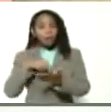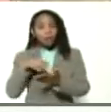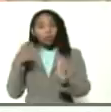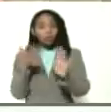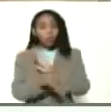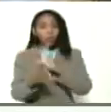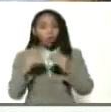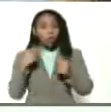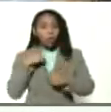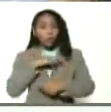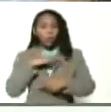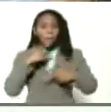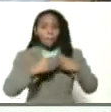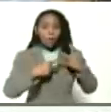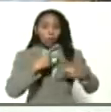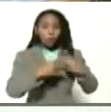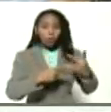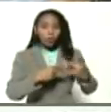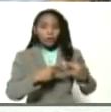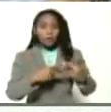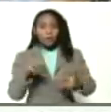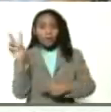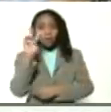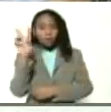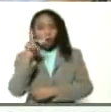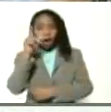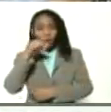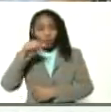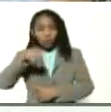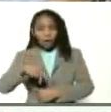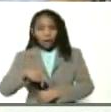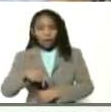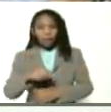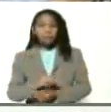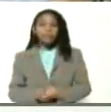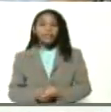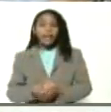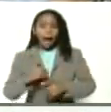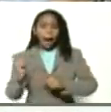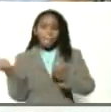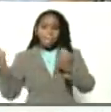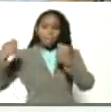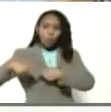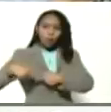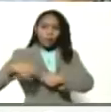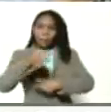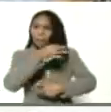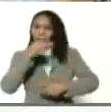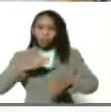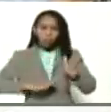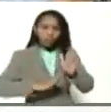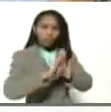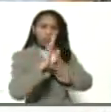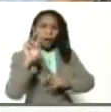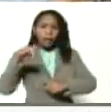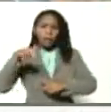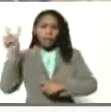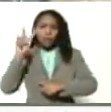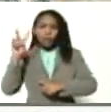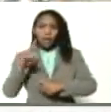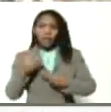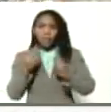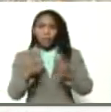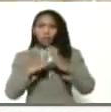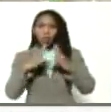todo de nuestros productores los productores venezolanos los productores que apuestan al éxito de Venezuela garantizamos entre